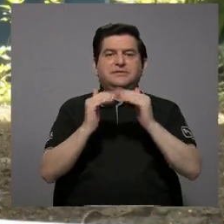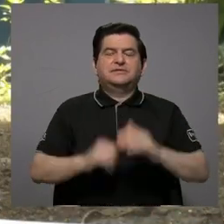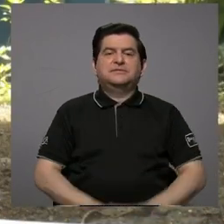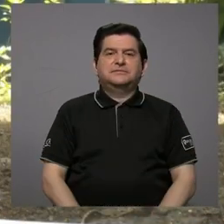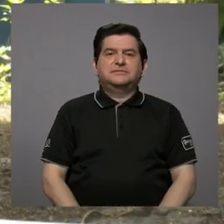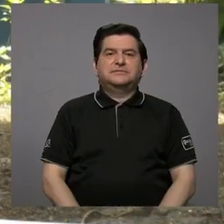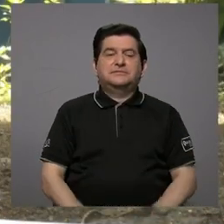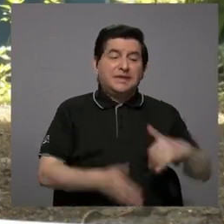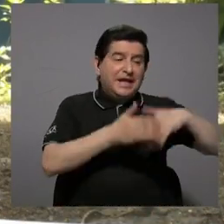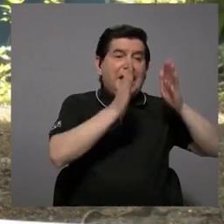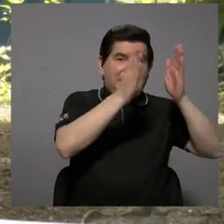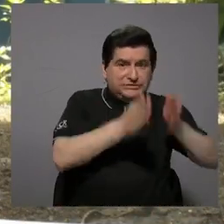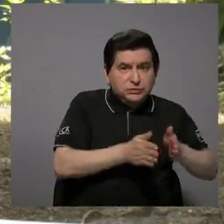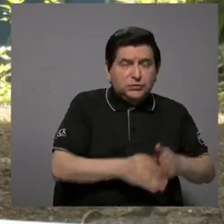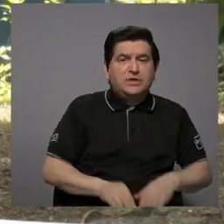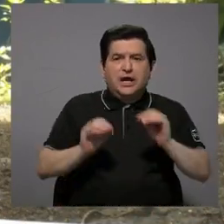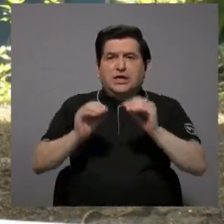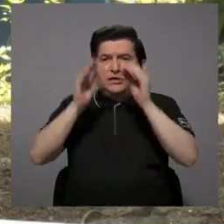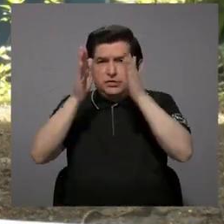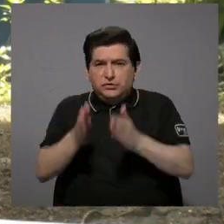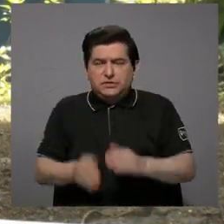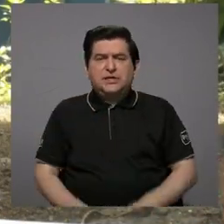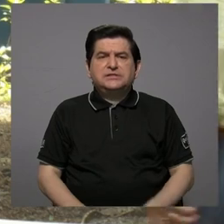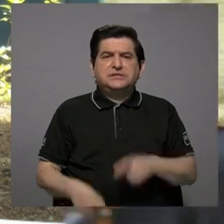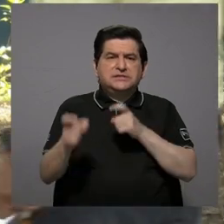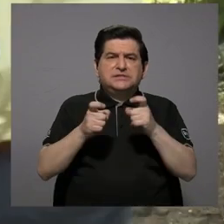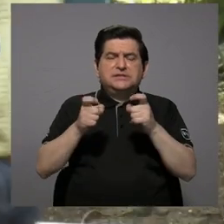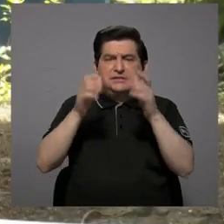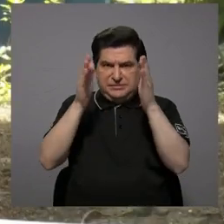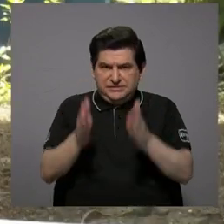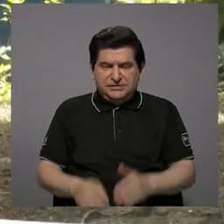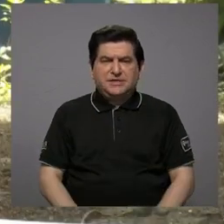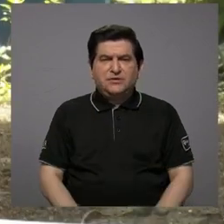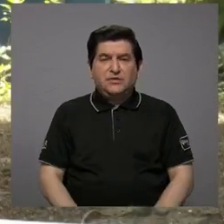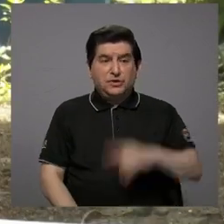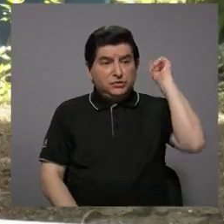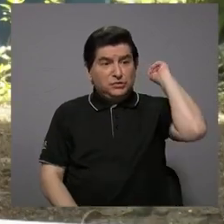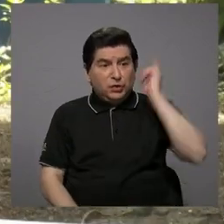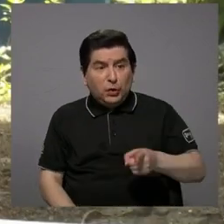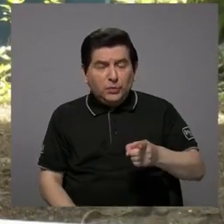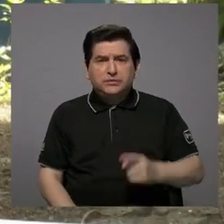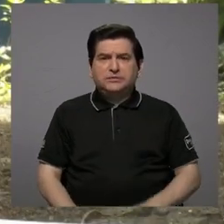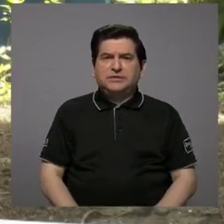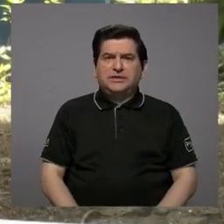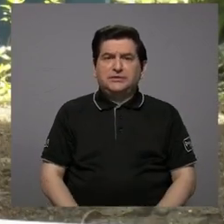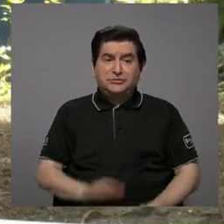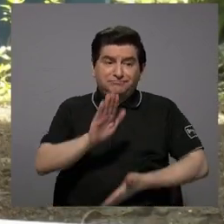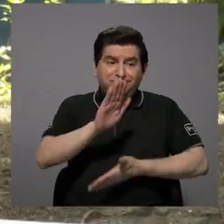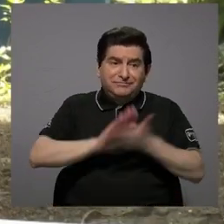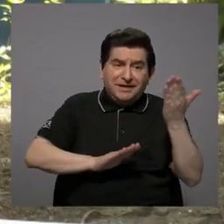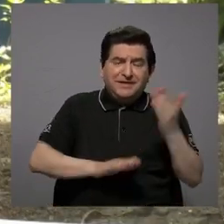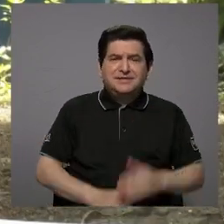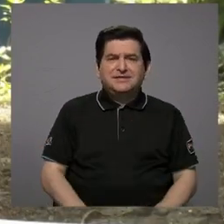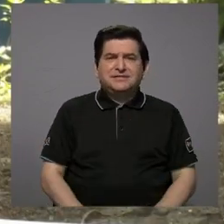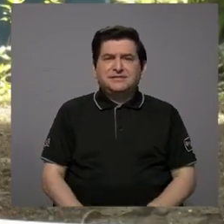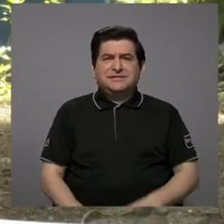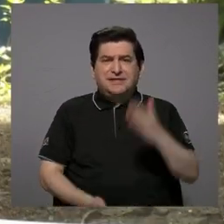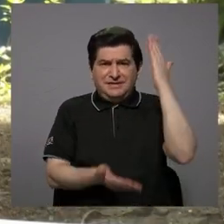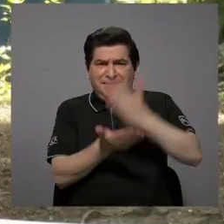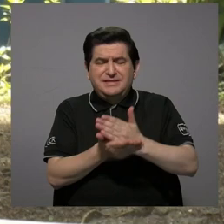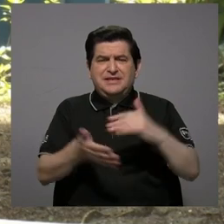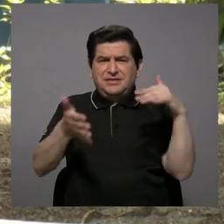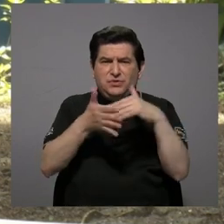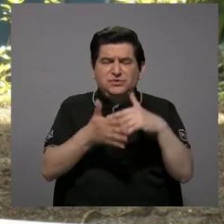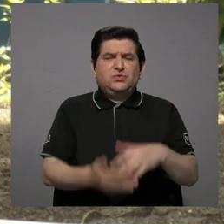Miembros estudiantes, docentes y administrativos se vieron forzados a abandonar sus estudios, sus